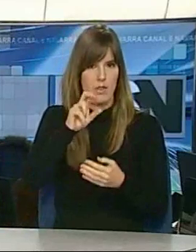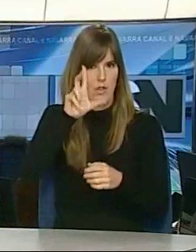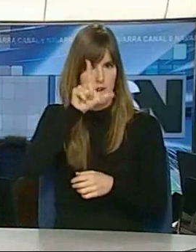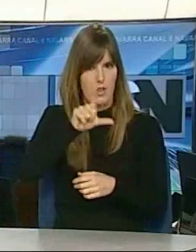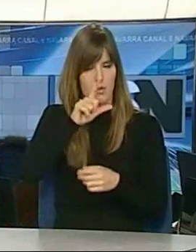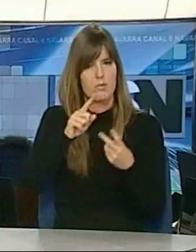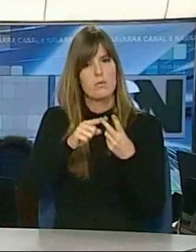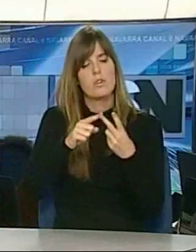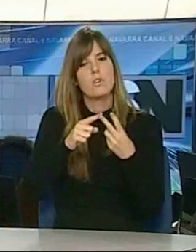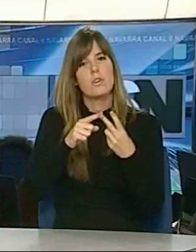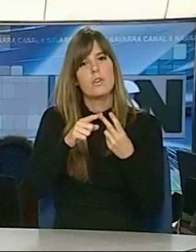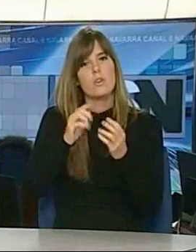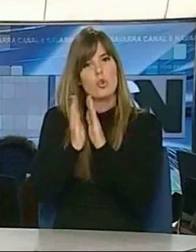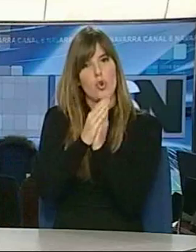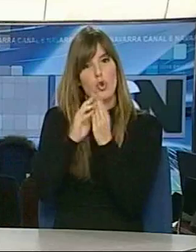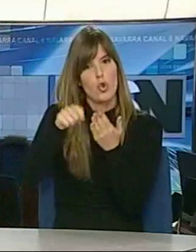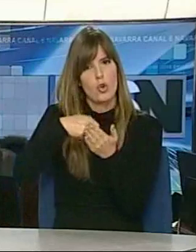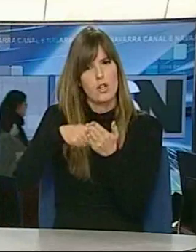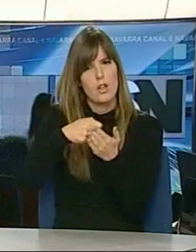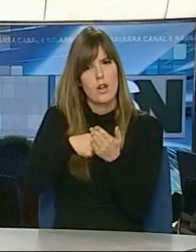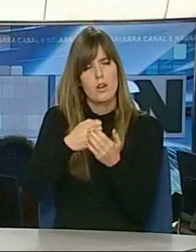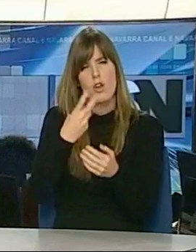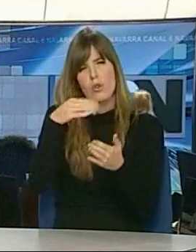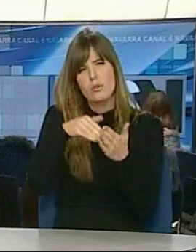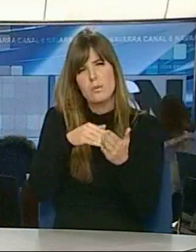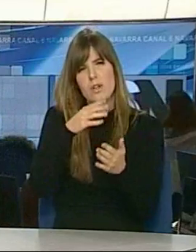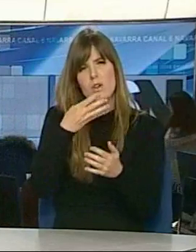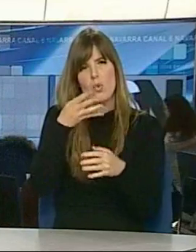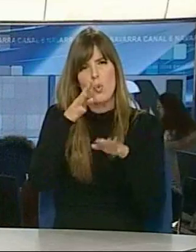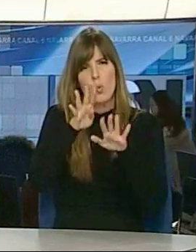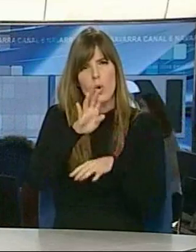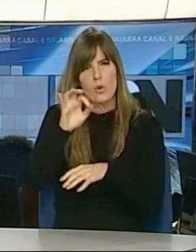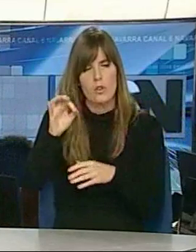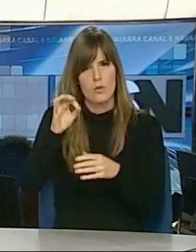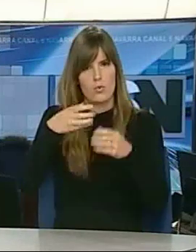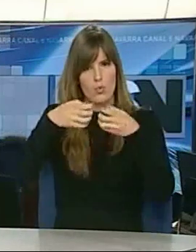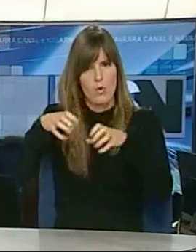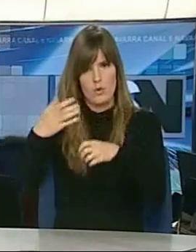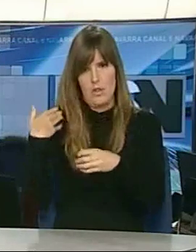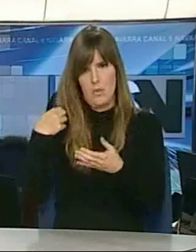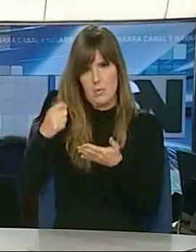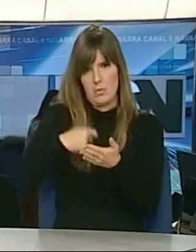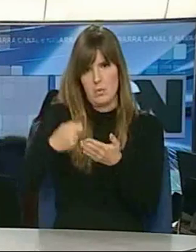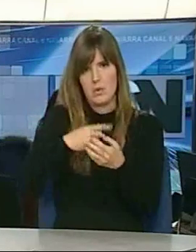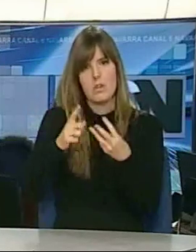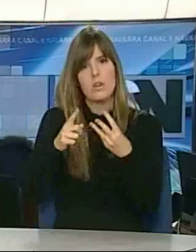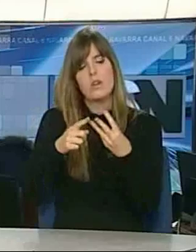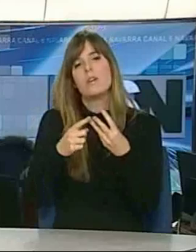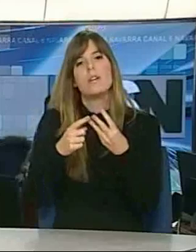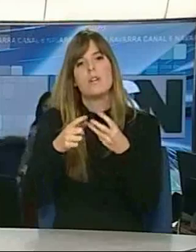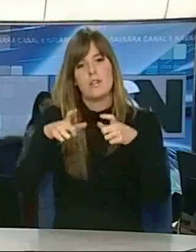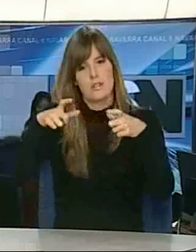luego tortillas, pues hay 2.400 huevos que han batido hace poco. Y luego talos